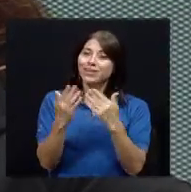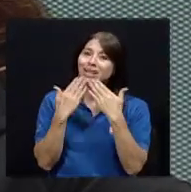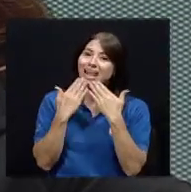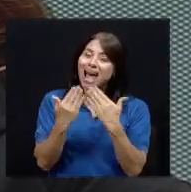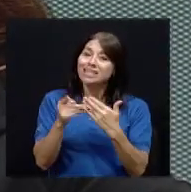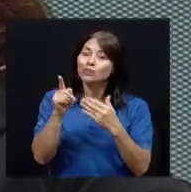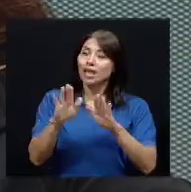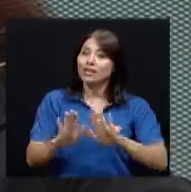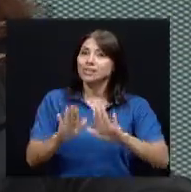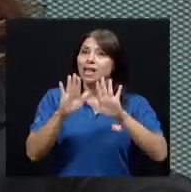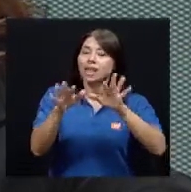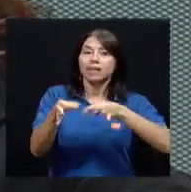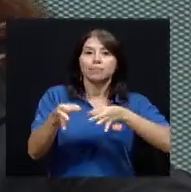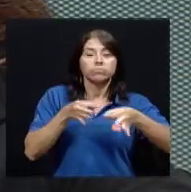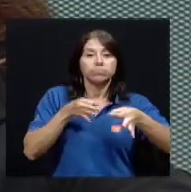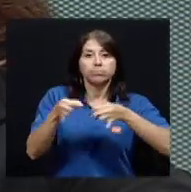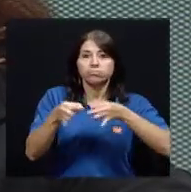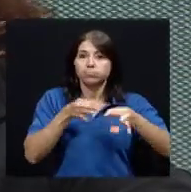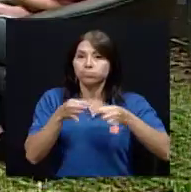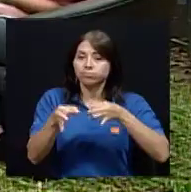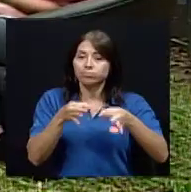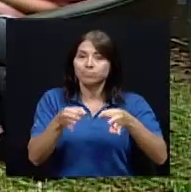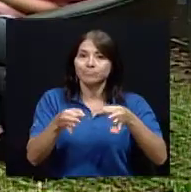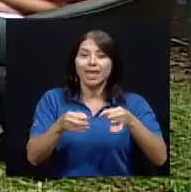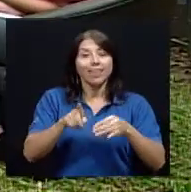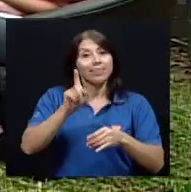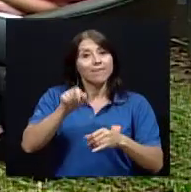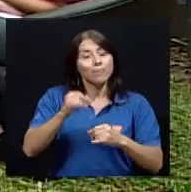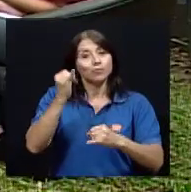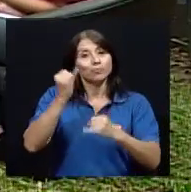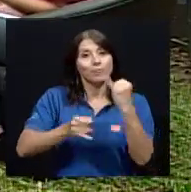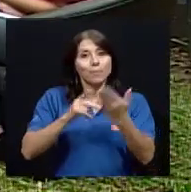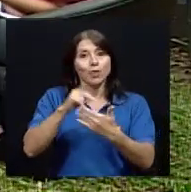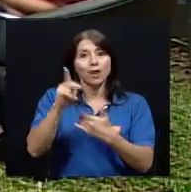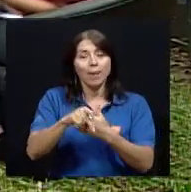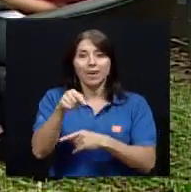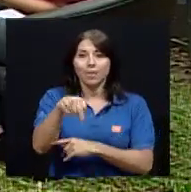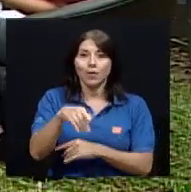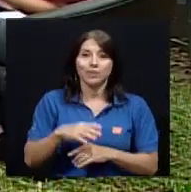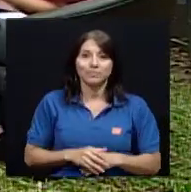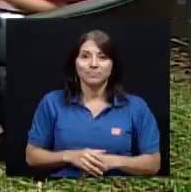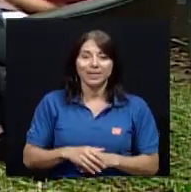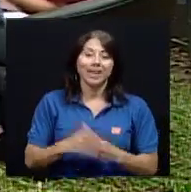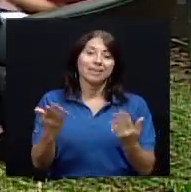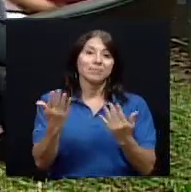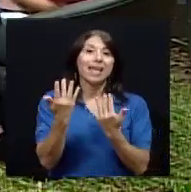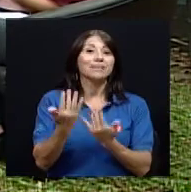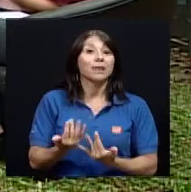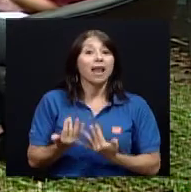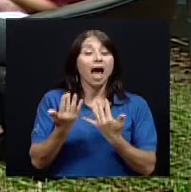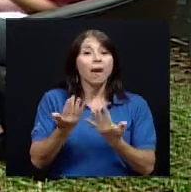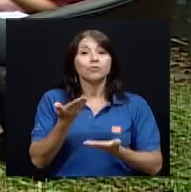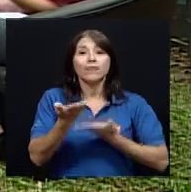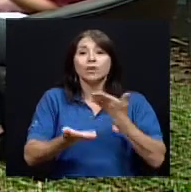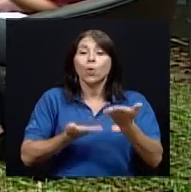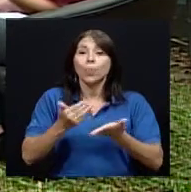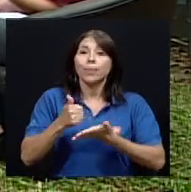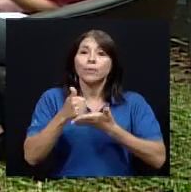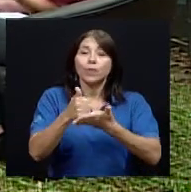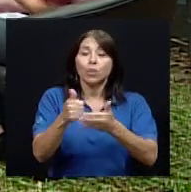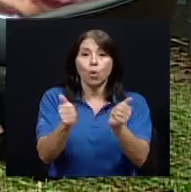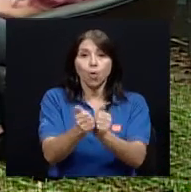por tan excelente participación doctora debemos de despedir despedir el programa de hoy y esperamos haber